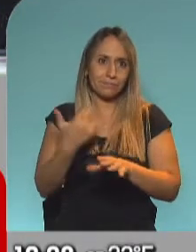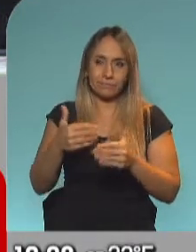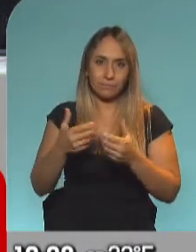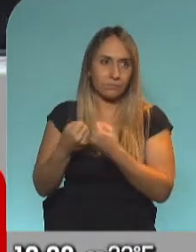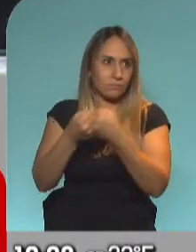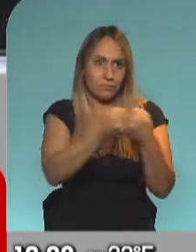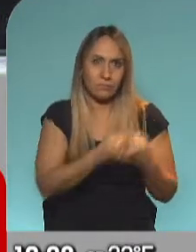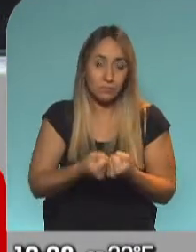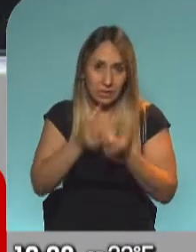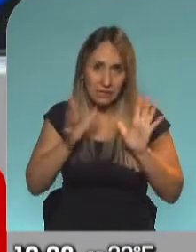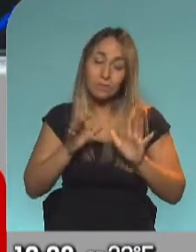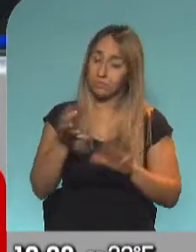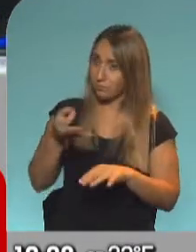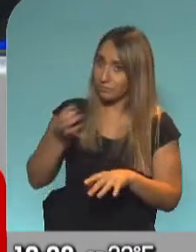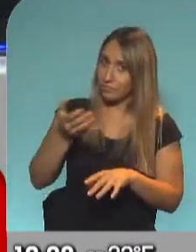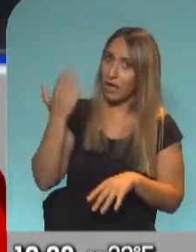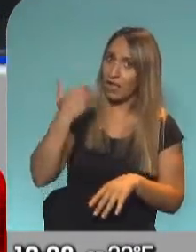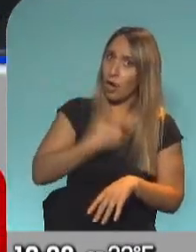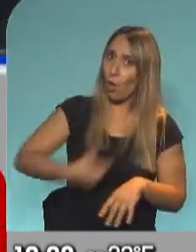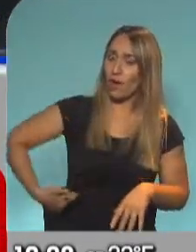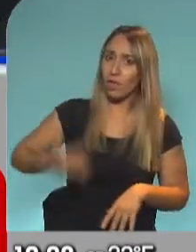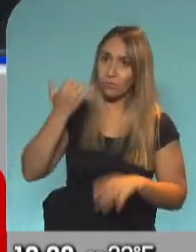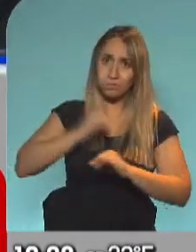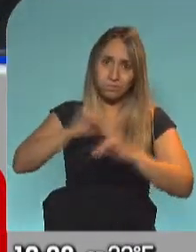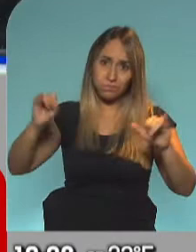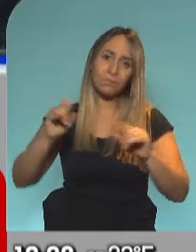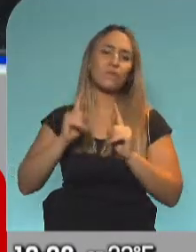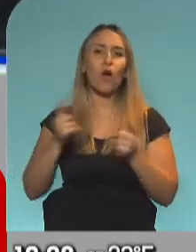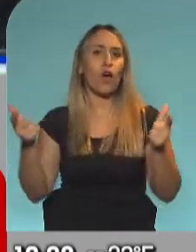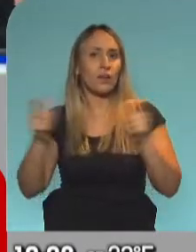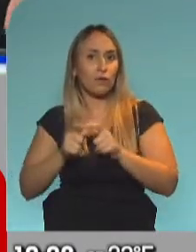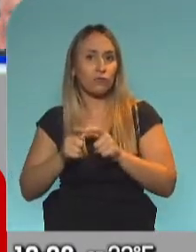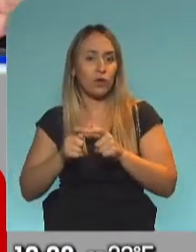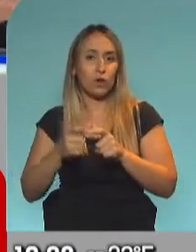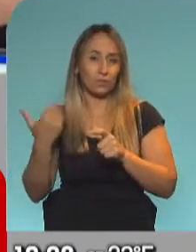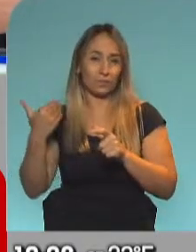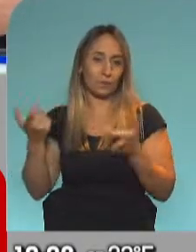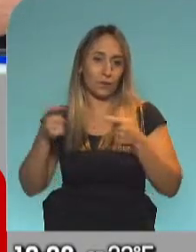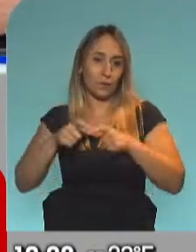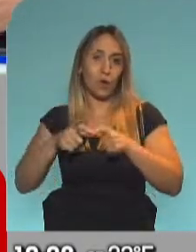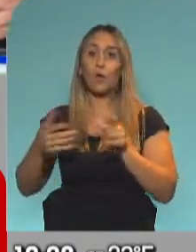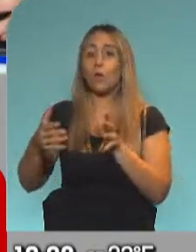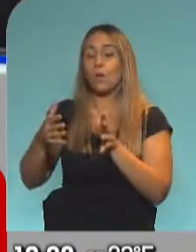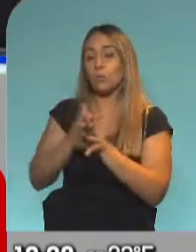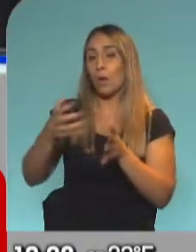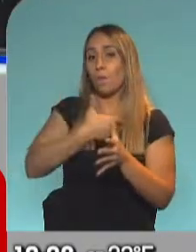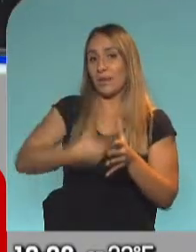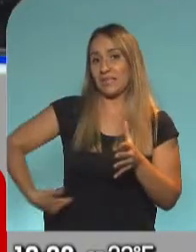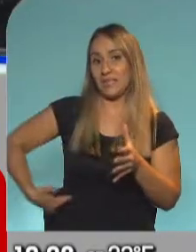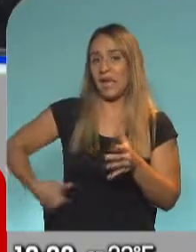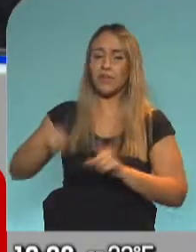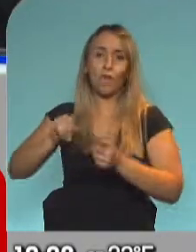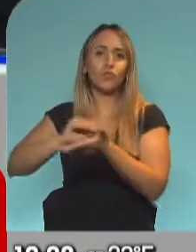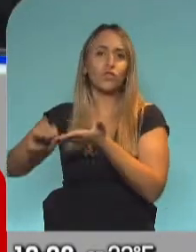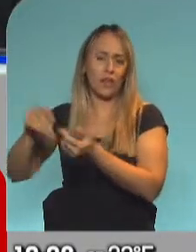así lo manifestaron los gobernadores y sobre todo después, ¿no? Después de la reunión que tuvieron con el presidente y con algunos funcionarios del